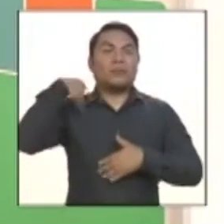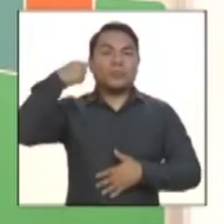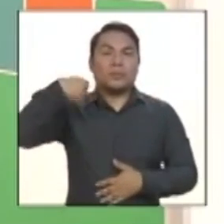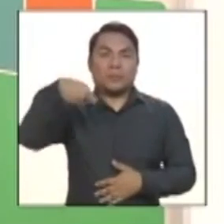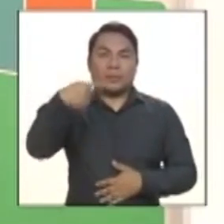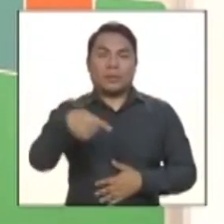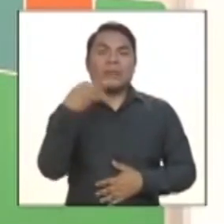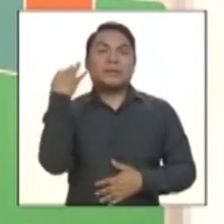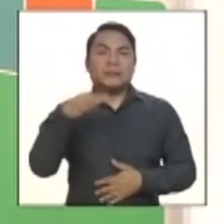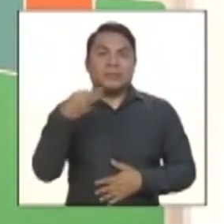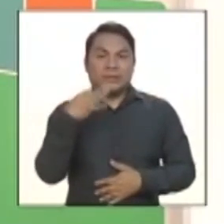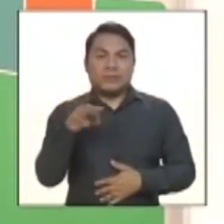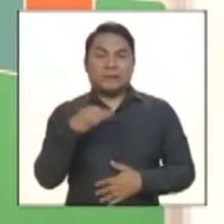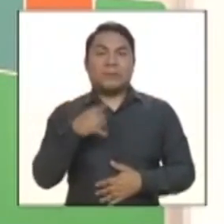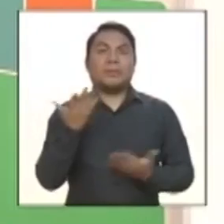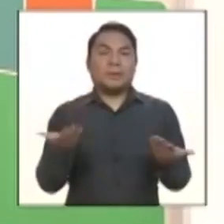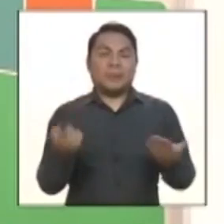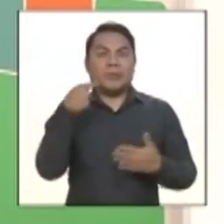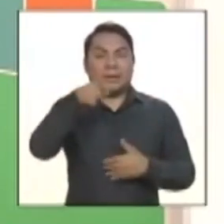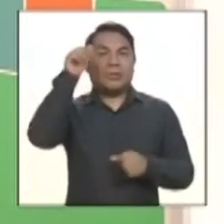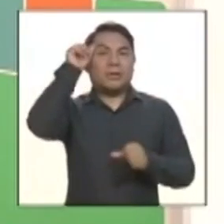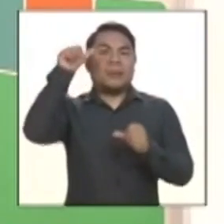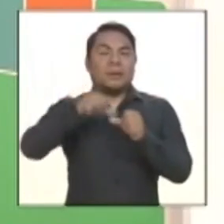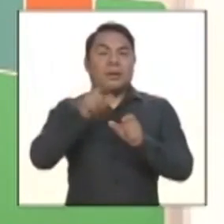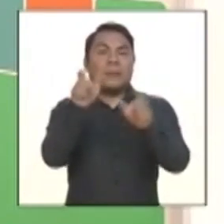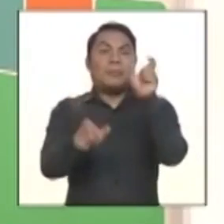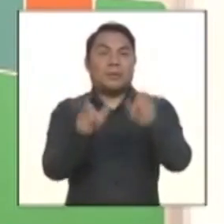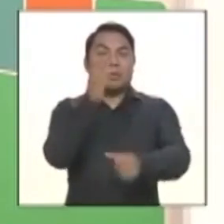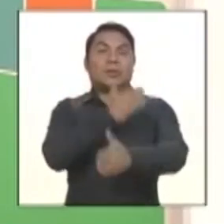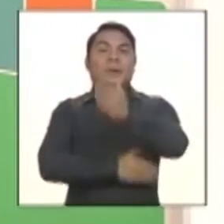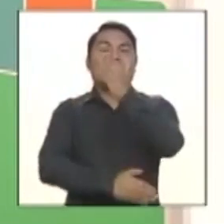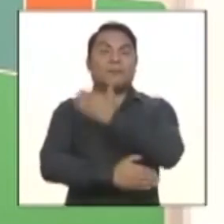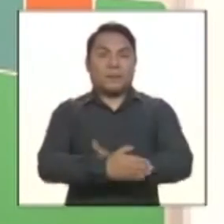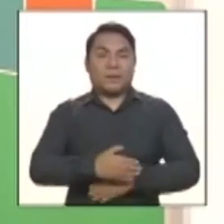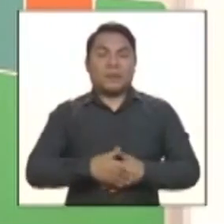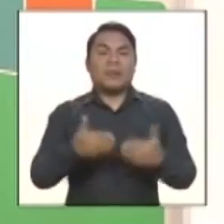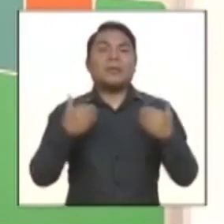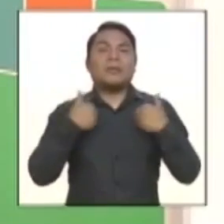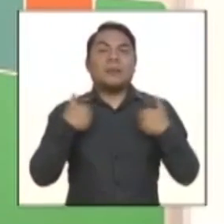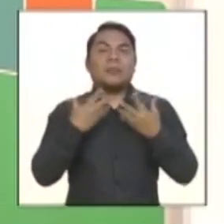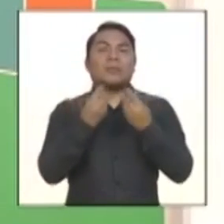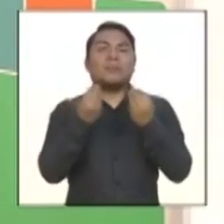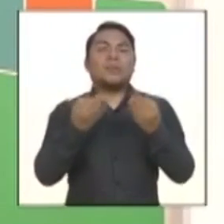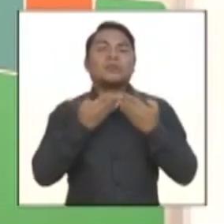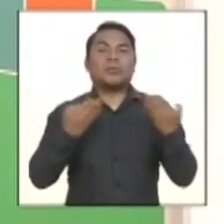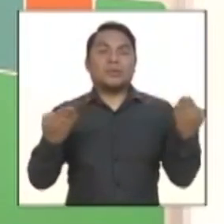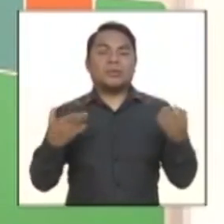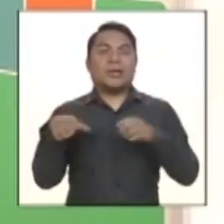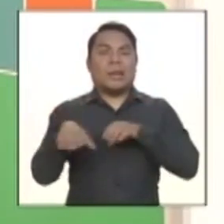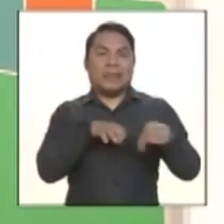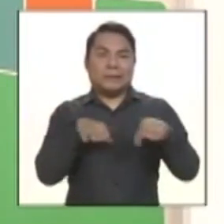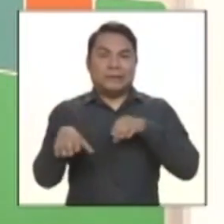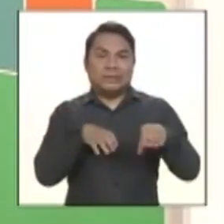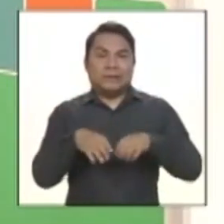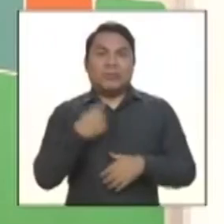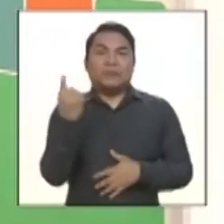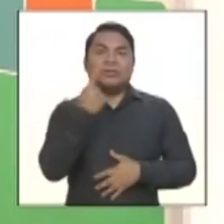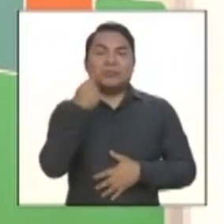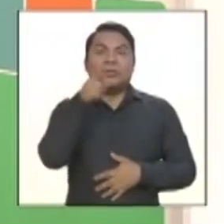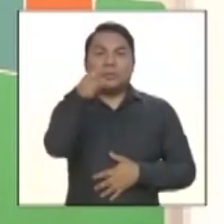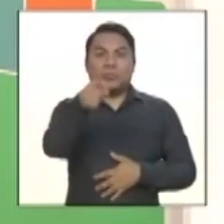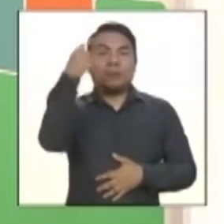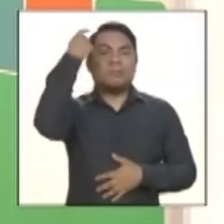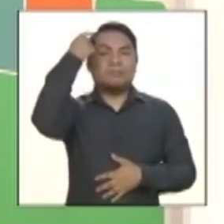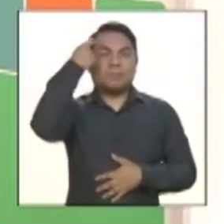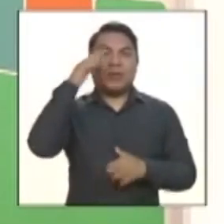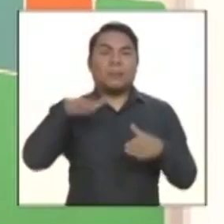días, y siempre, por supuesto, recordando que las personas con discapacidad, tenemos muchas cosas que hacer. Solo está en que